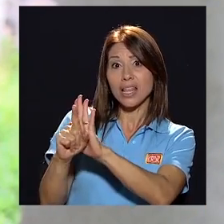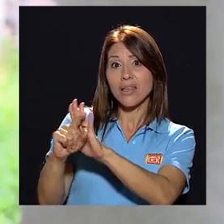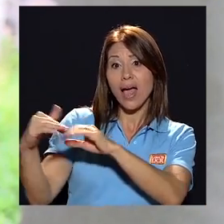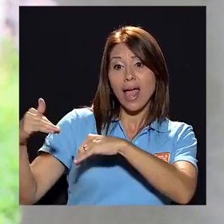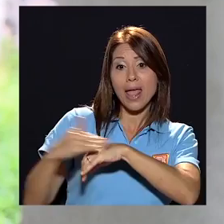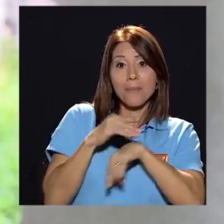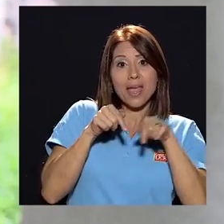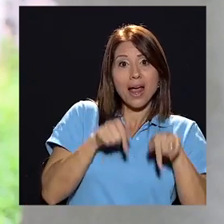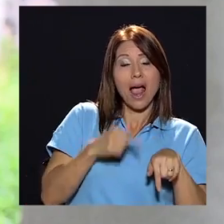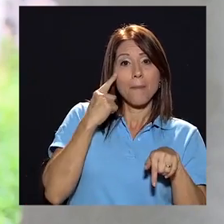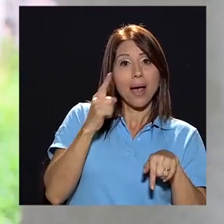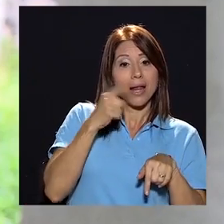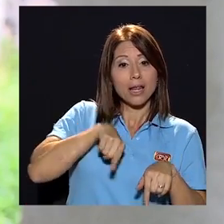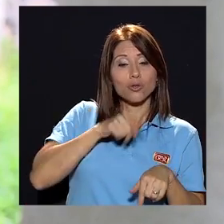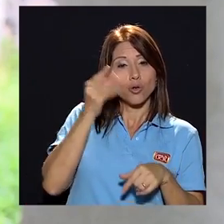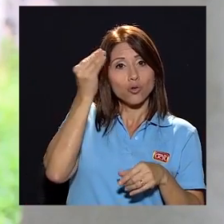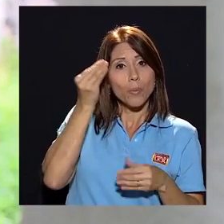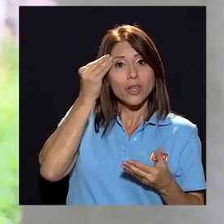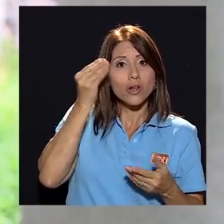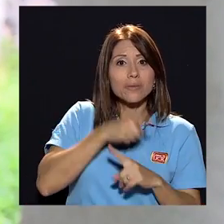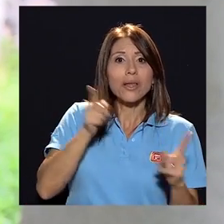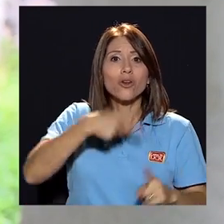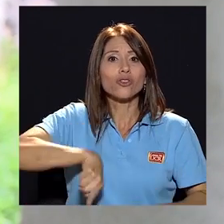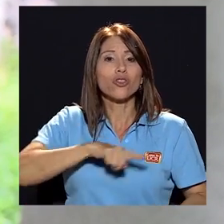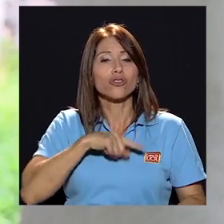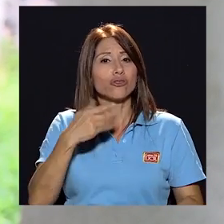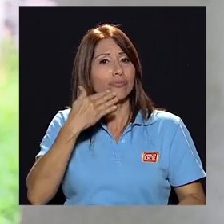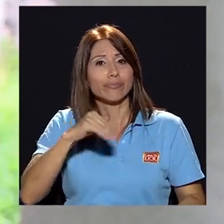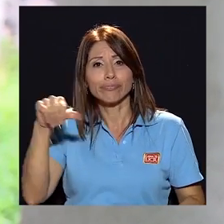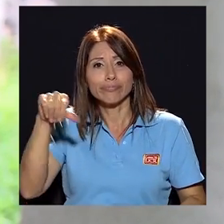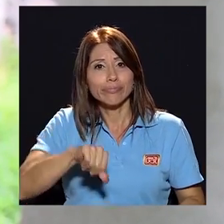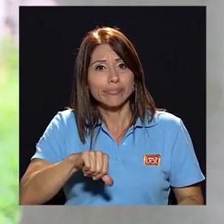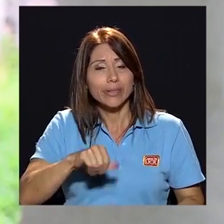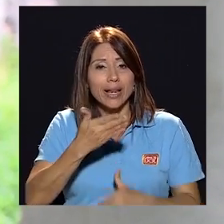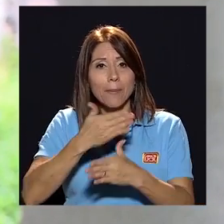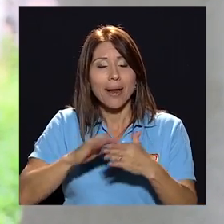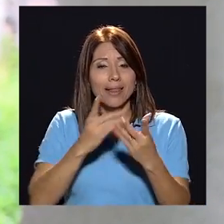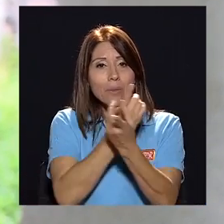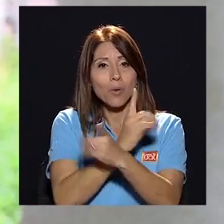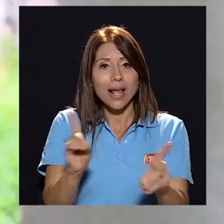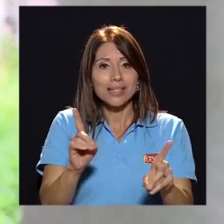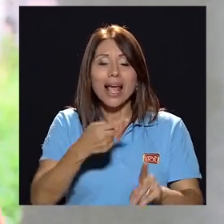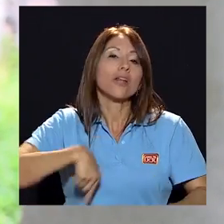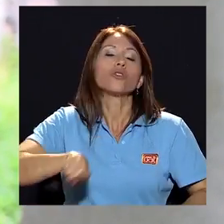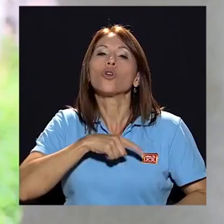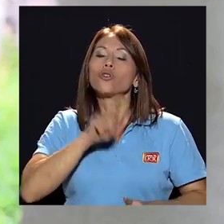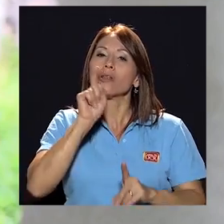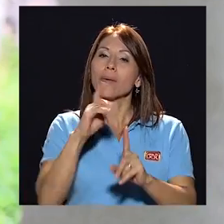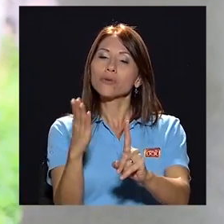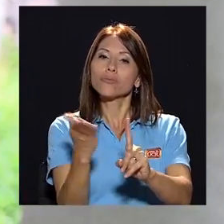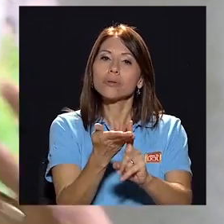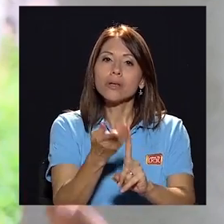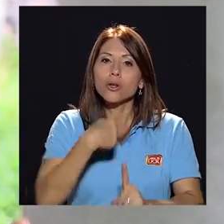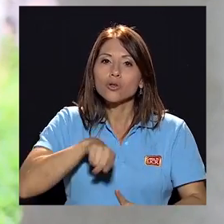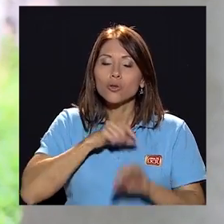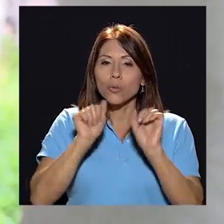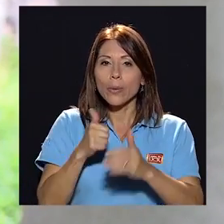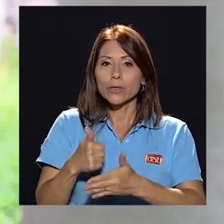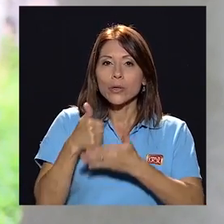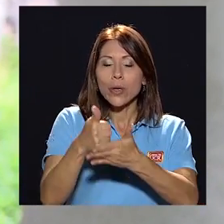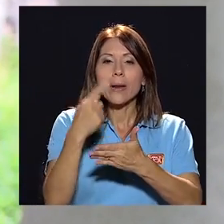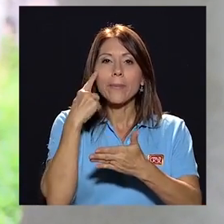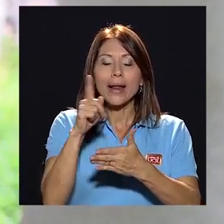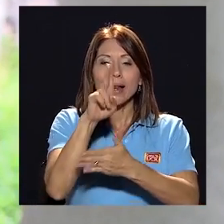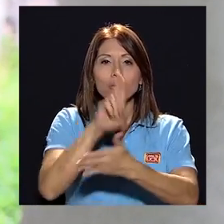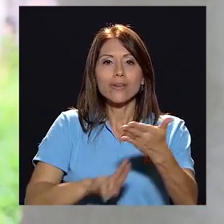y estamos quedando mal con la parte democrática yo creo que es una cuestión de convencimiento de que nosotros podemos ayudar a formar universidad